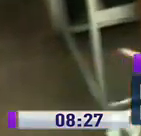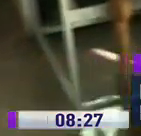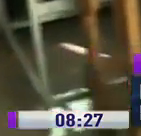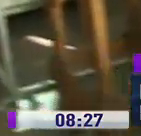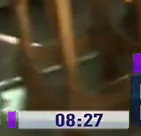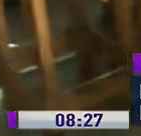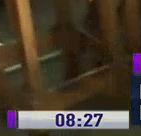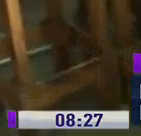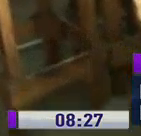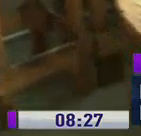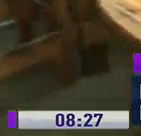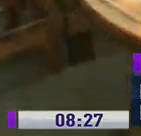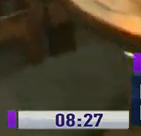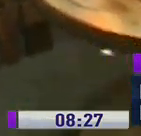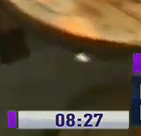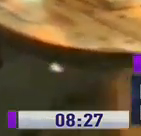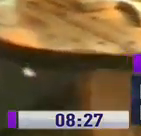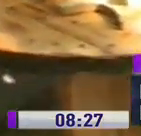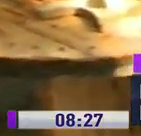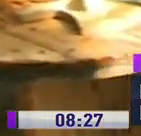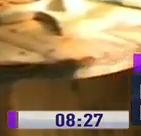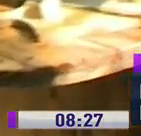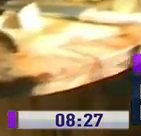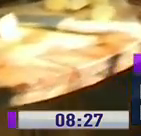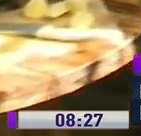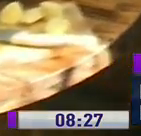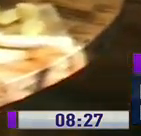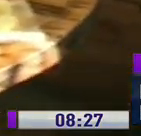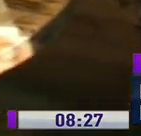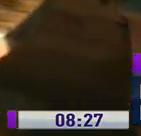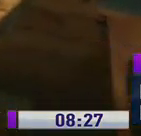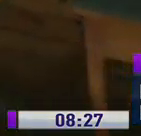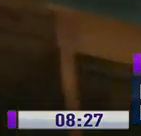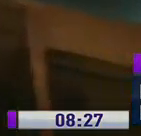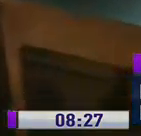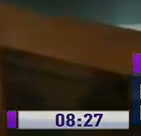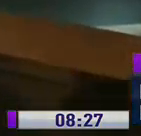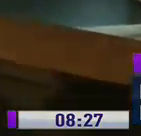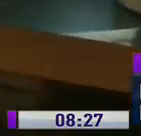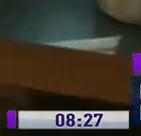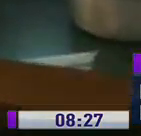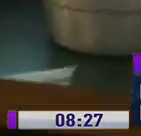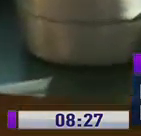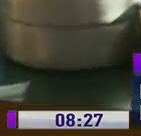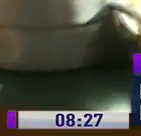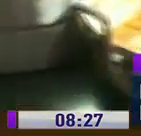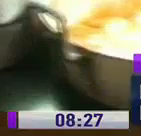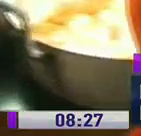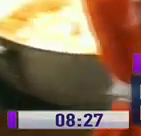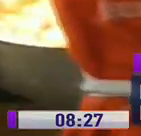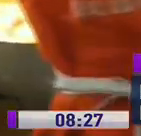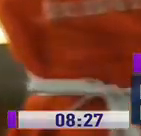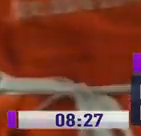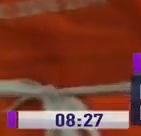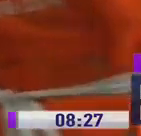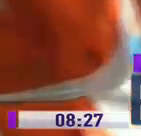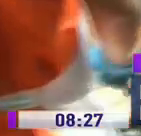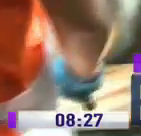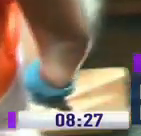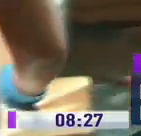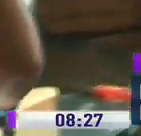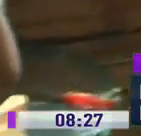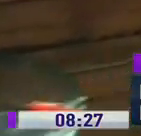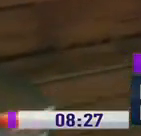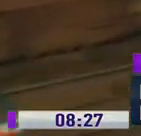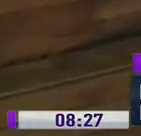alimentos y se dirigen al Parque La Alameda. Allá ya está un contingente de servidores policiales que ayudan a repartir también estos alimentos.